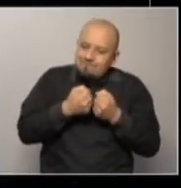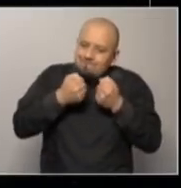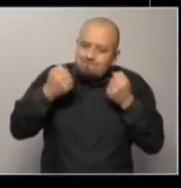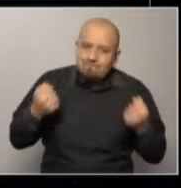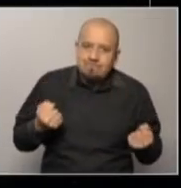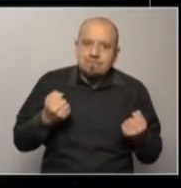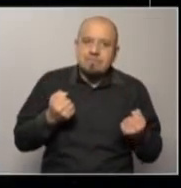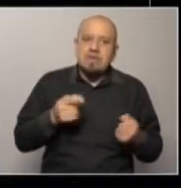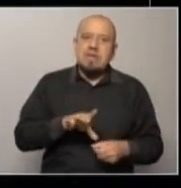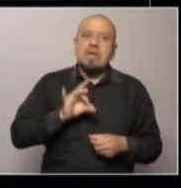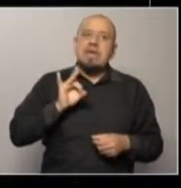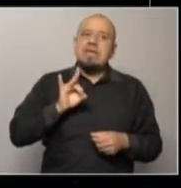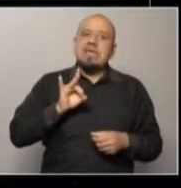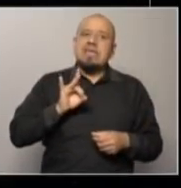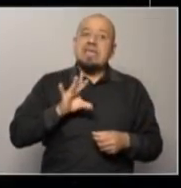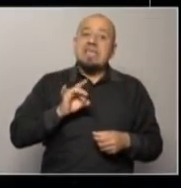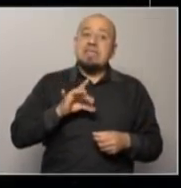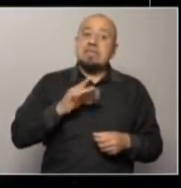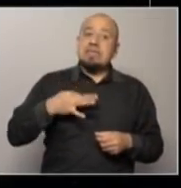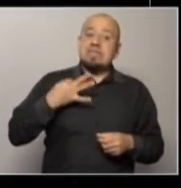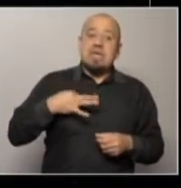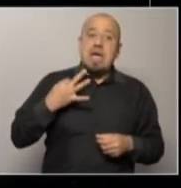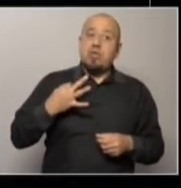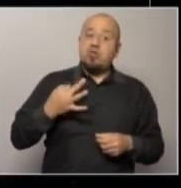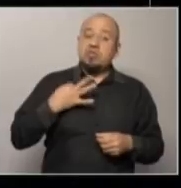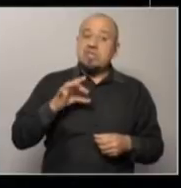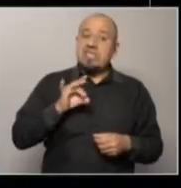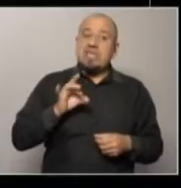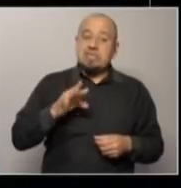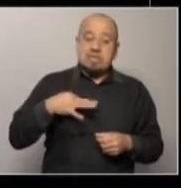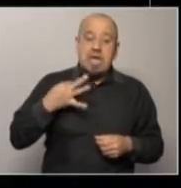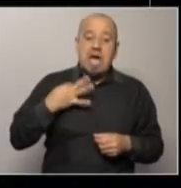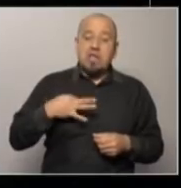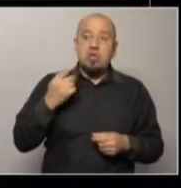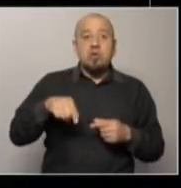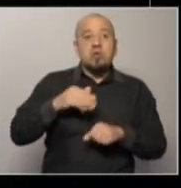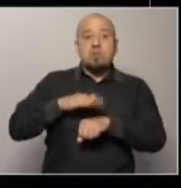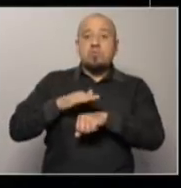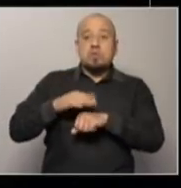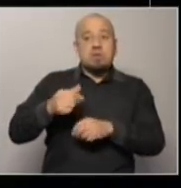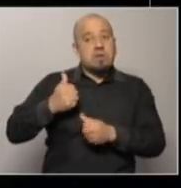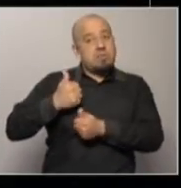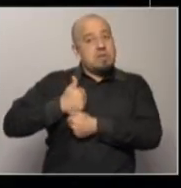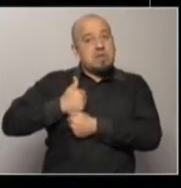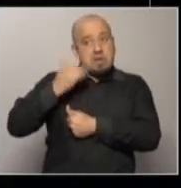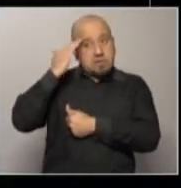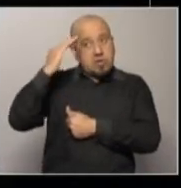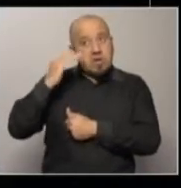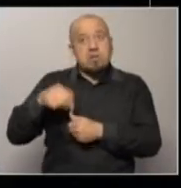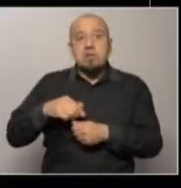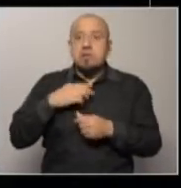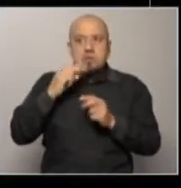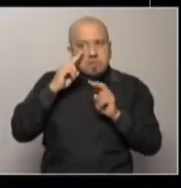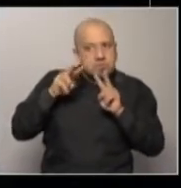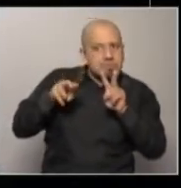años al frente del Ministerio de Defensa, al frente de las Fuerzas Armadas, viendo estos